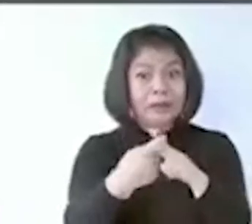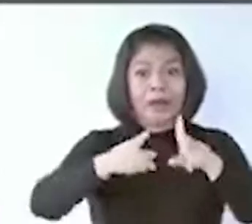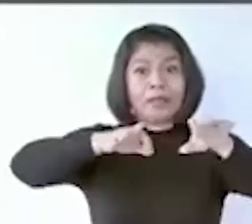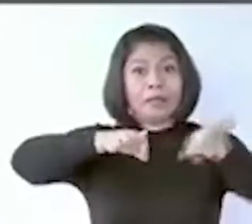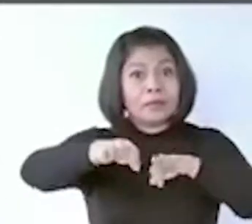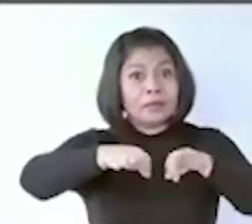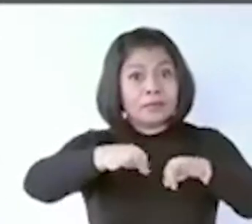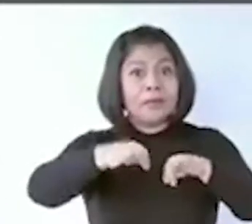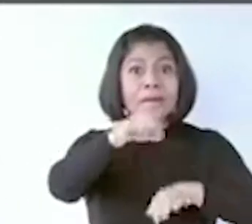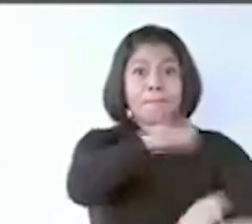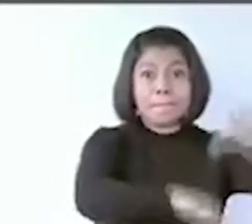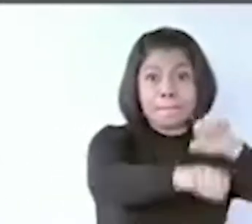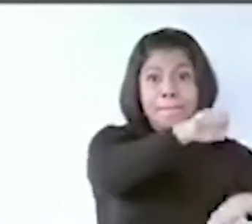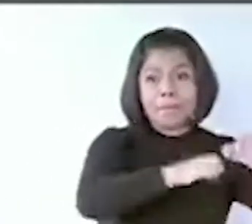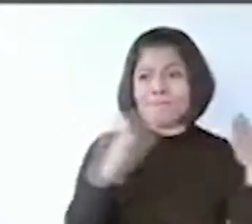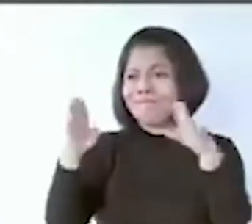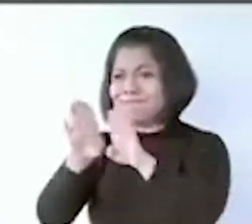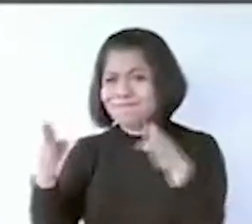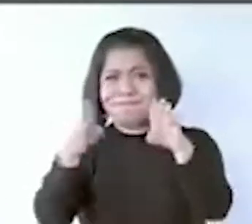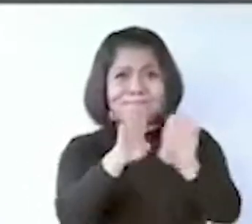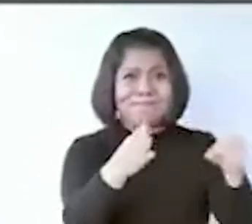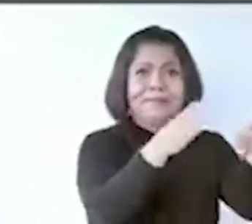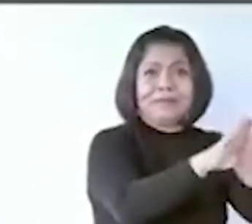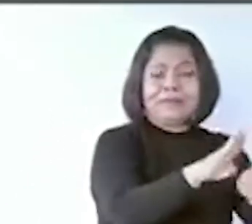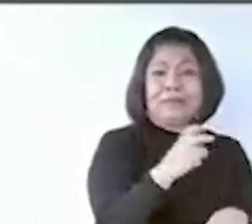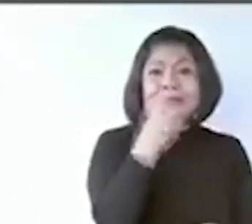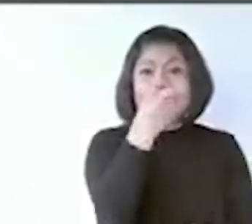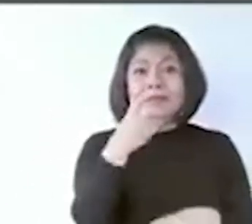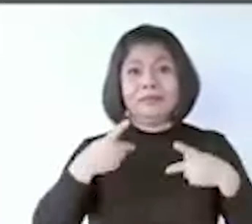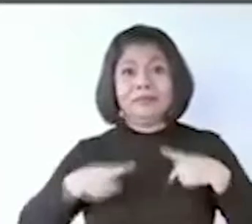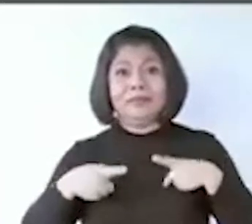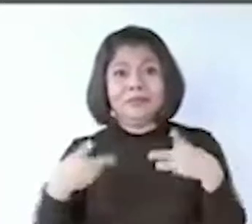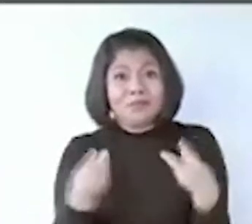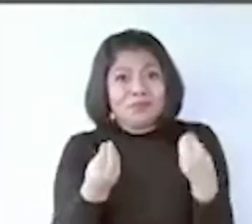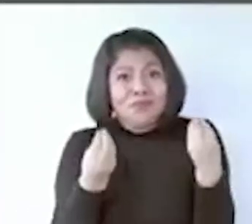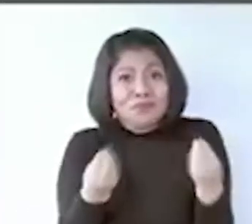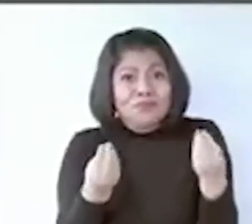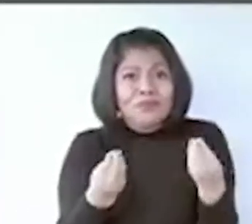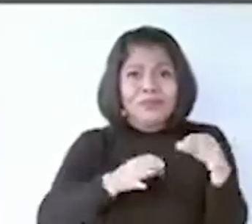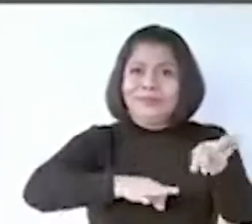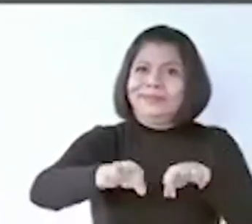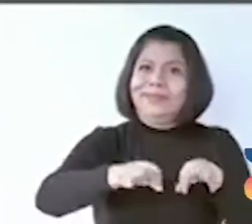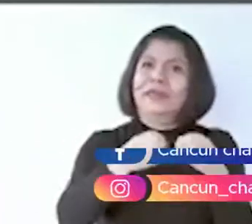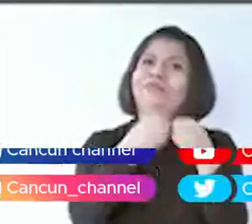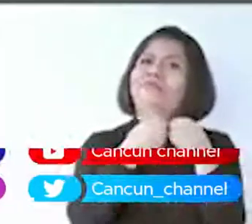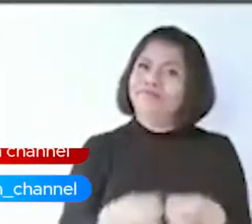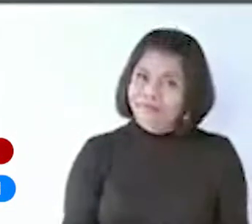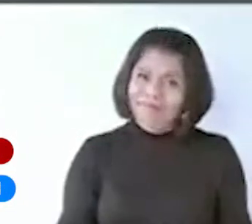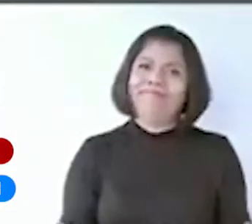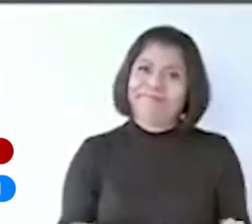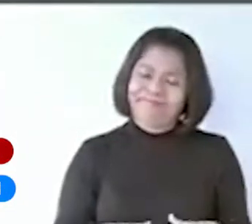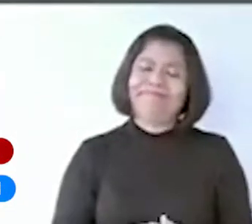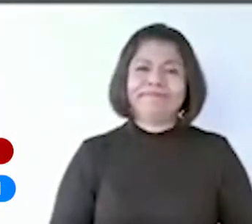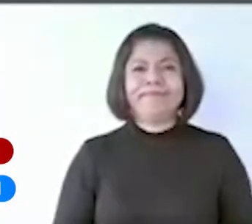de trabajadores del sector turístico. No pasó lo mismo